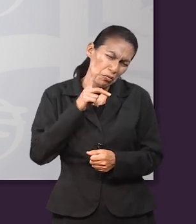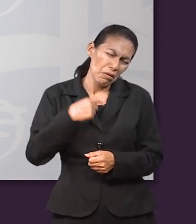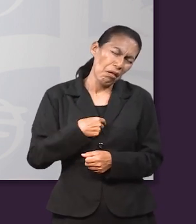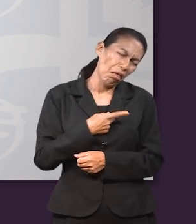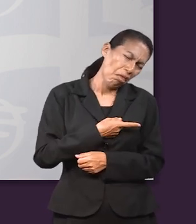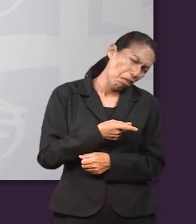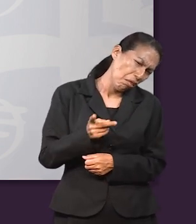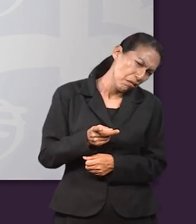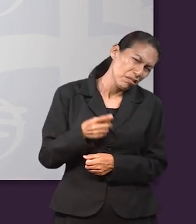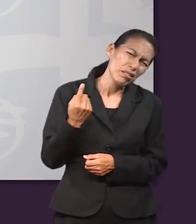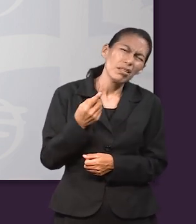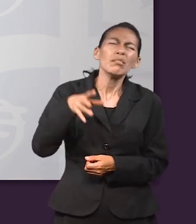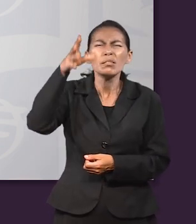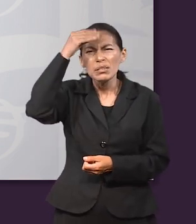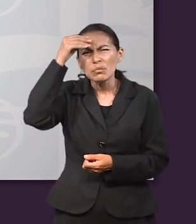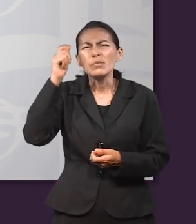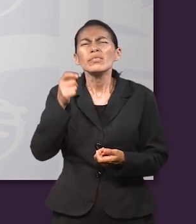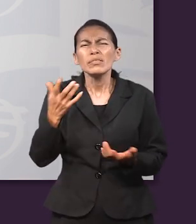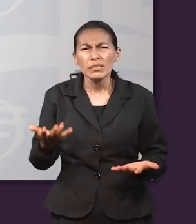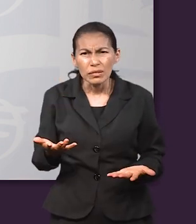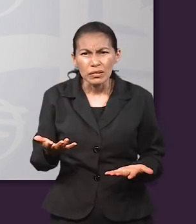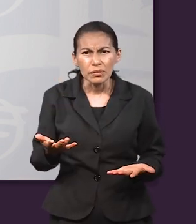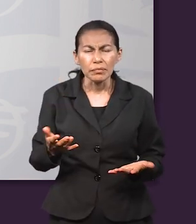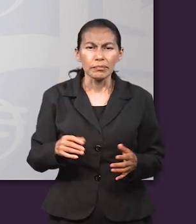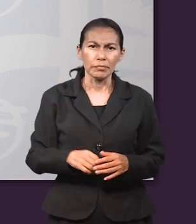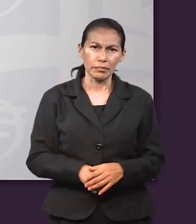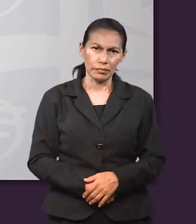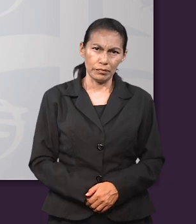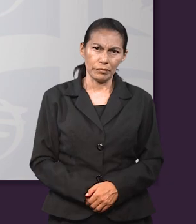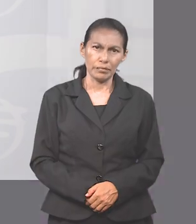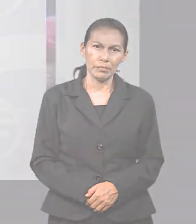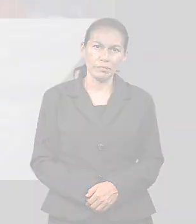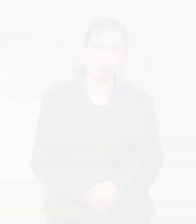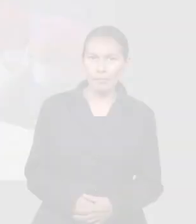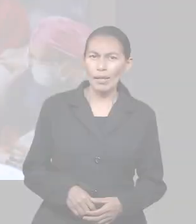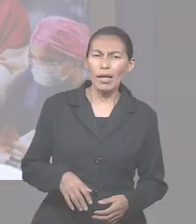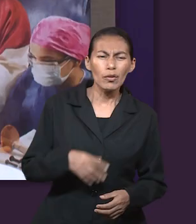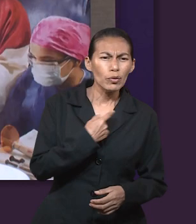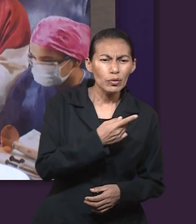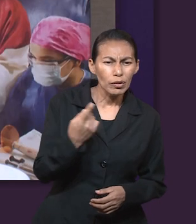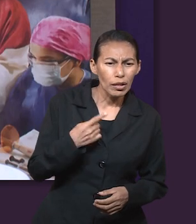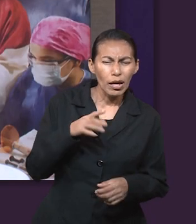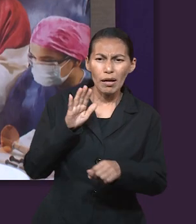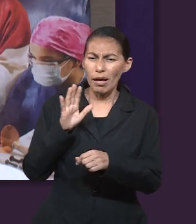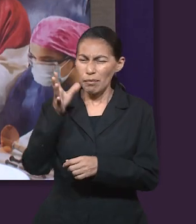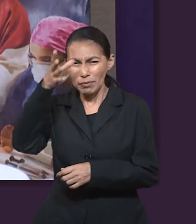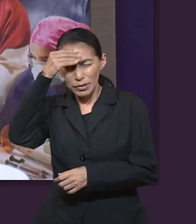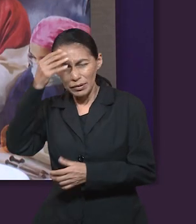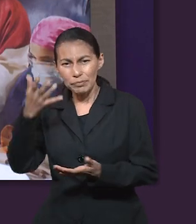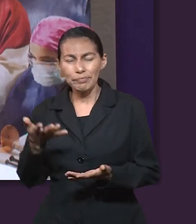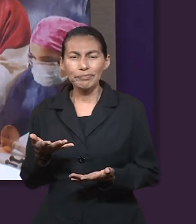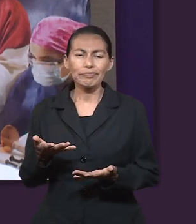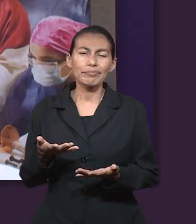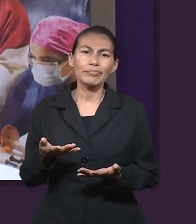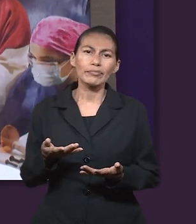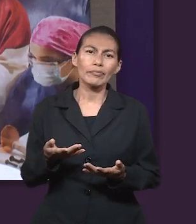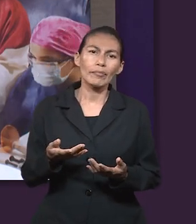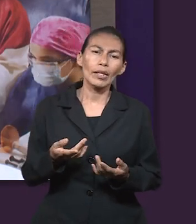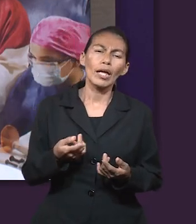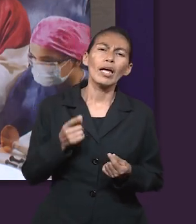ayude a no caer en la autocompasión en medio de las luchas? Lo primero que podemos aprender